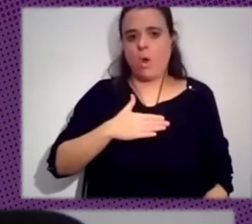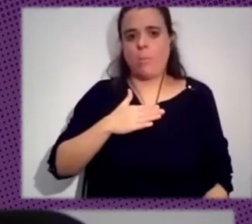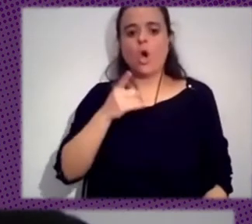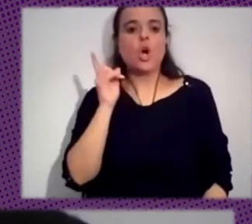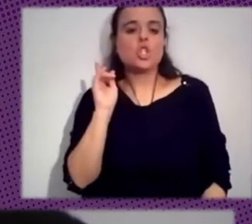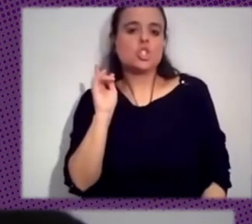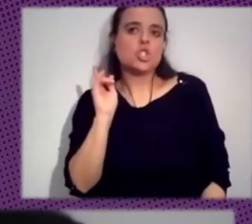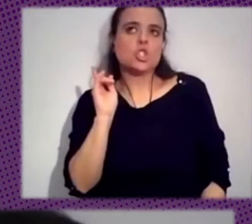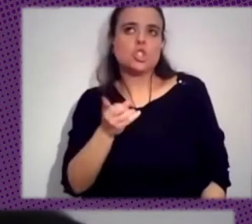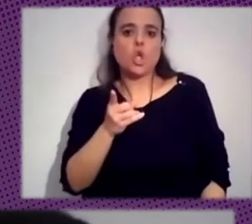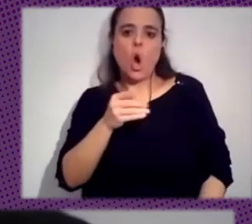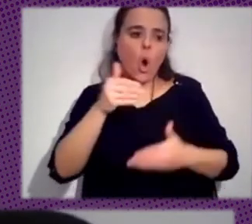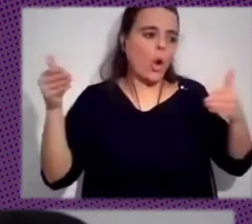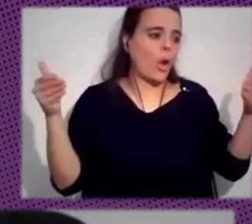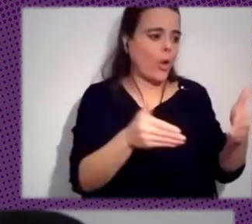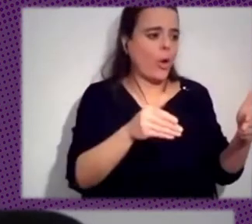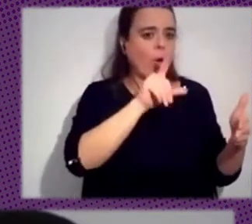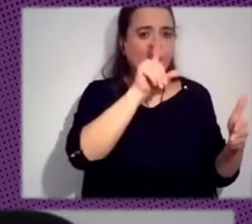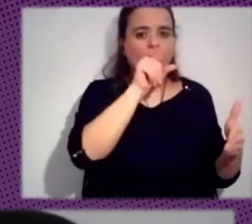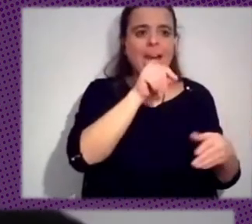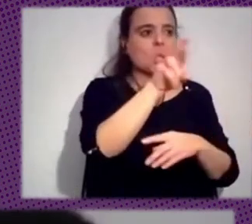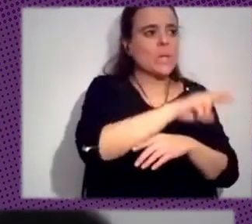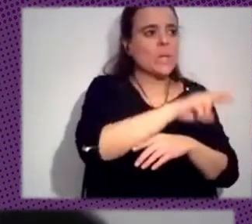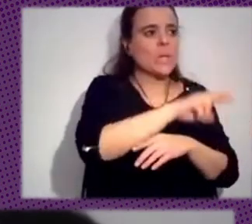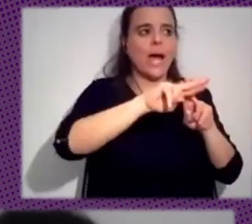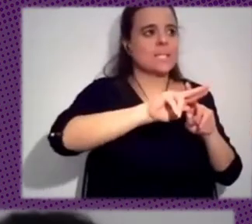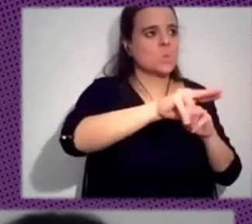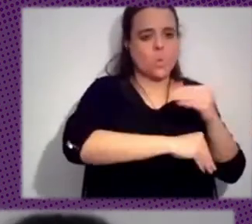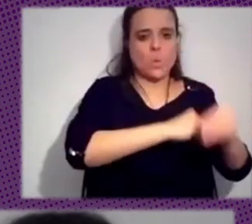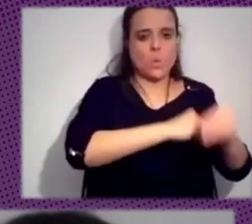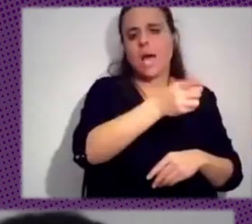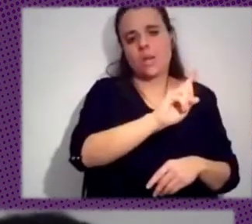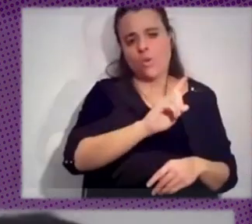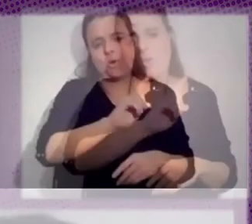no retuitearles sobre usar su hashtag. ya con eso termino. Gracias.